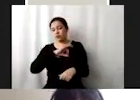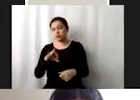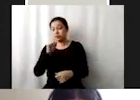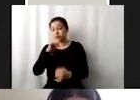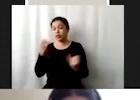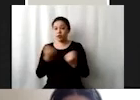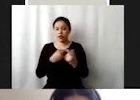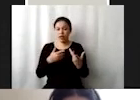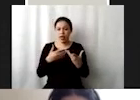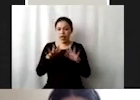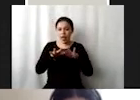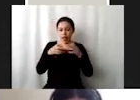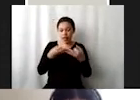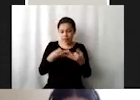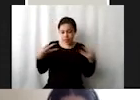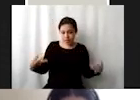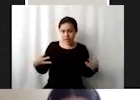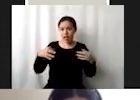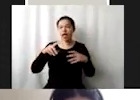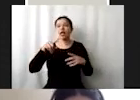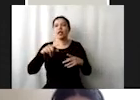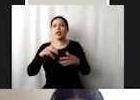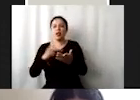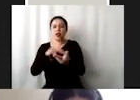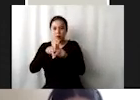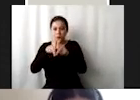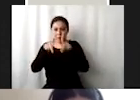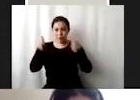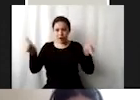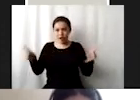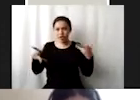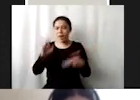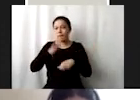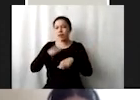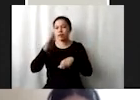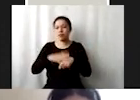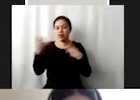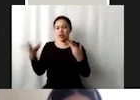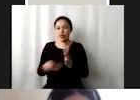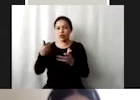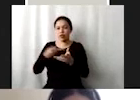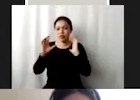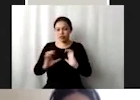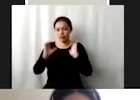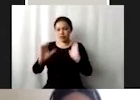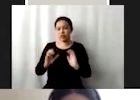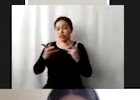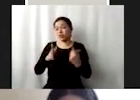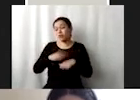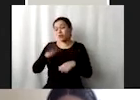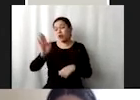costas por más inútil que a lo mejor eso le pueda parecer a mucha gente son sin duda aspectos sencillos que